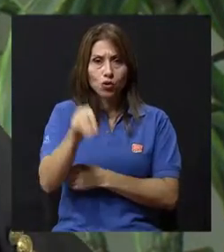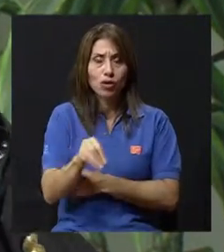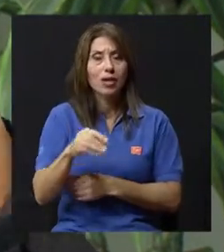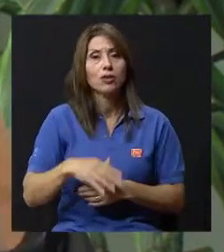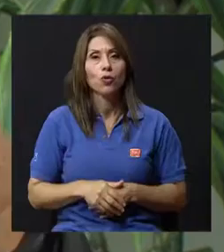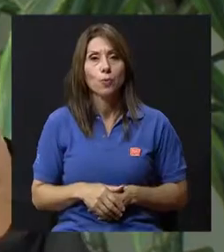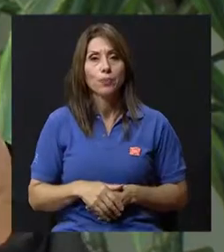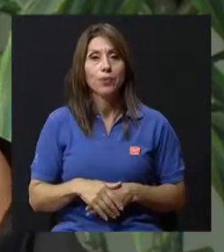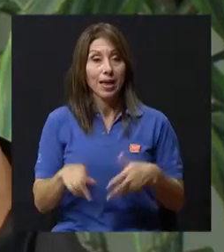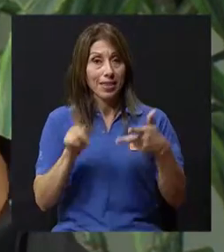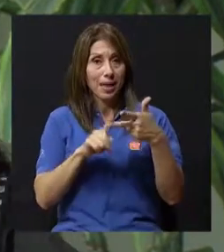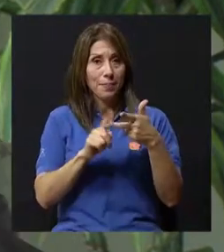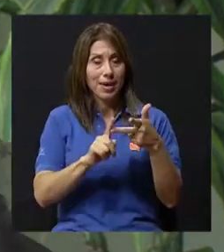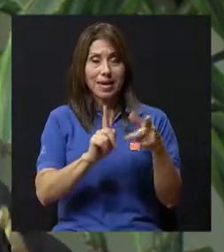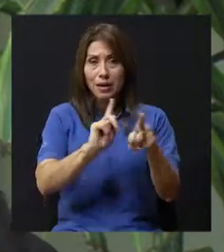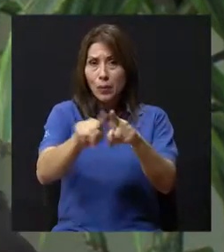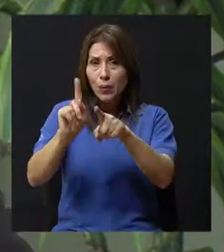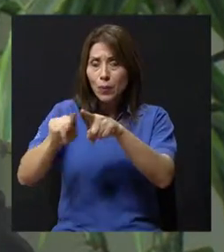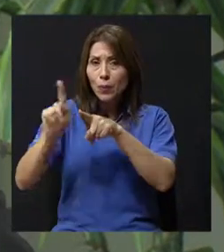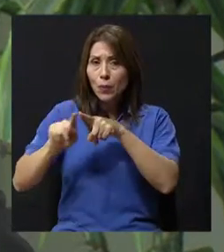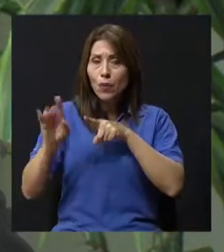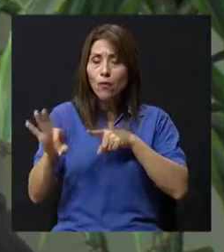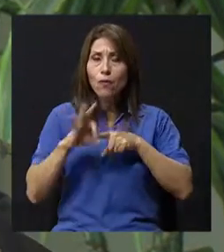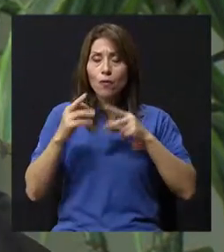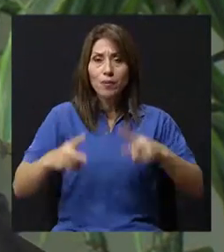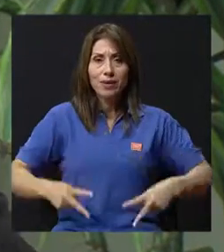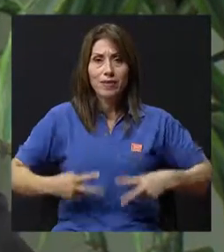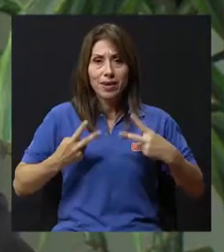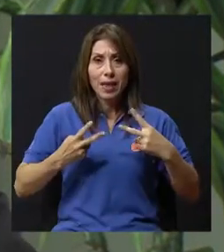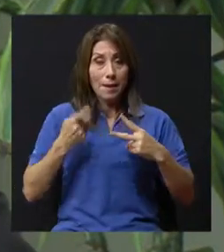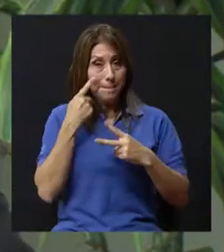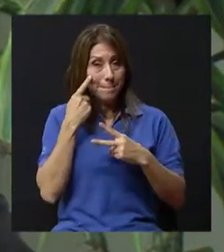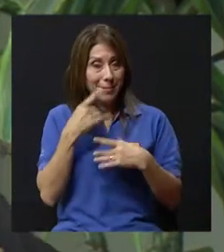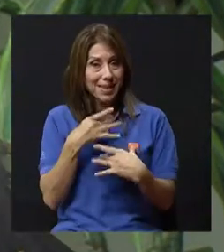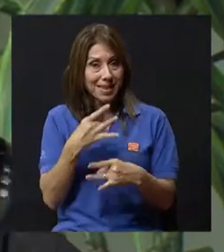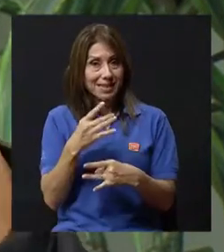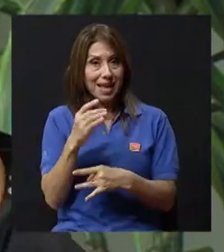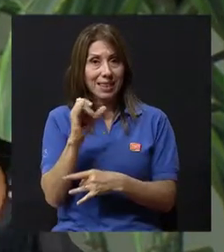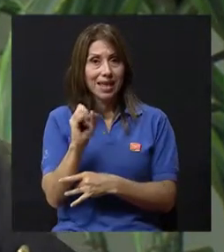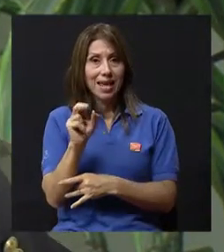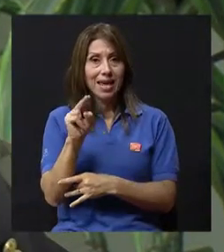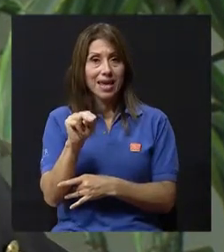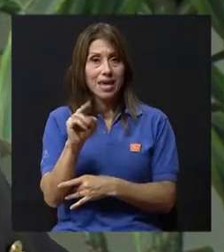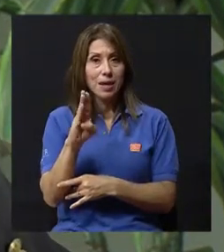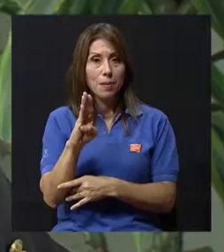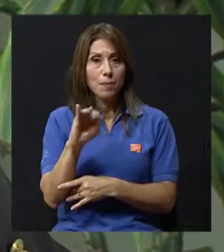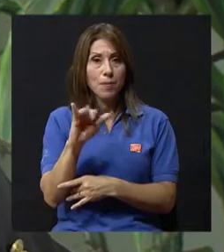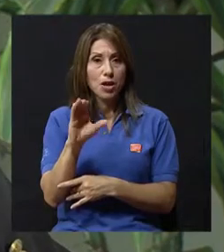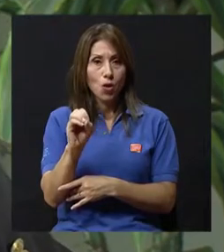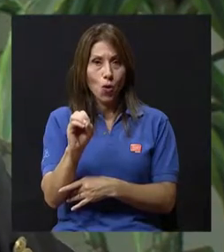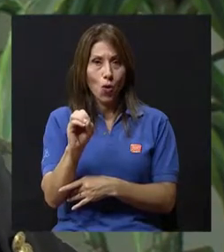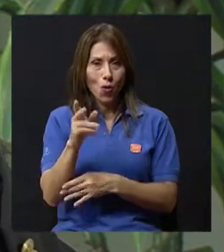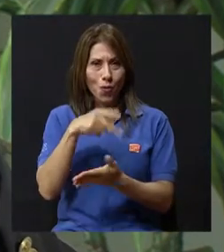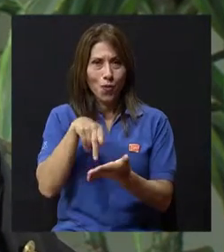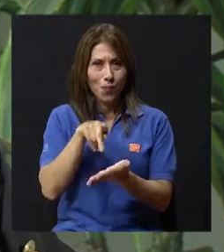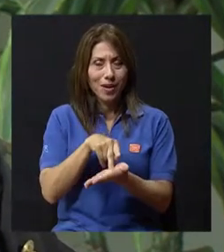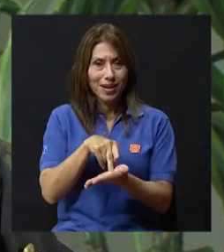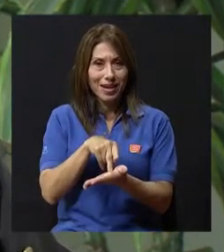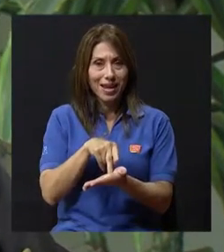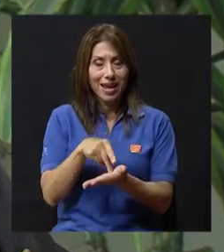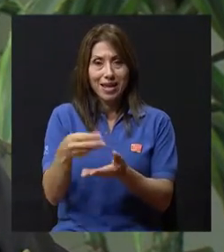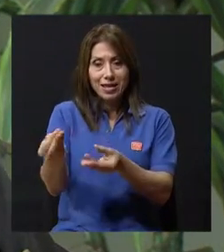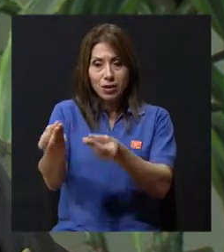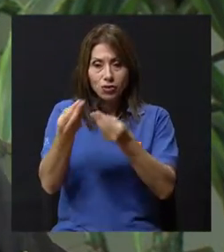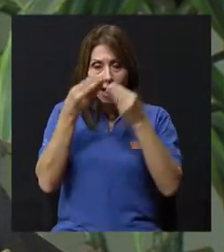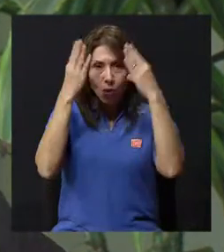biodiversidad que nosotros tenemos. Vea que interesante, estudios del invío que nosotros hace muchos años pudimos encontrar, nos encontramos